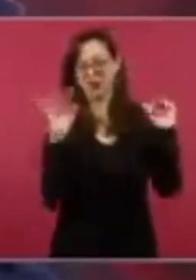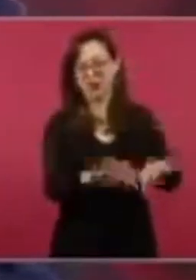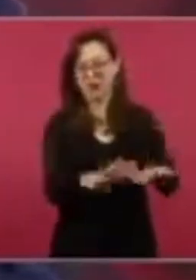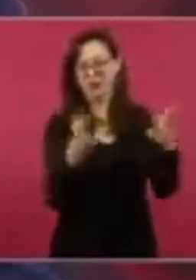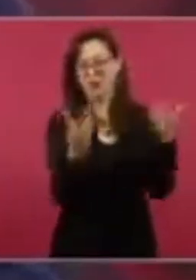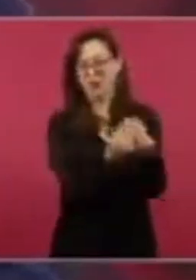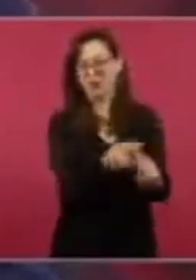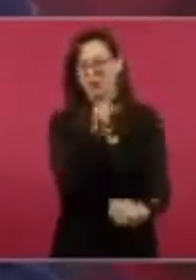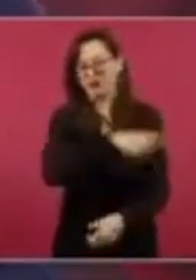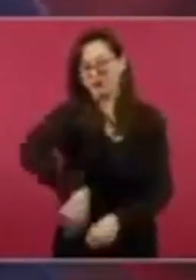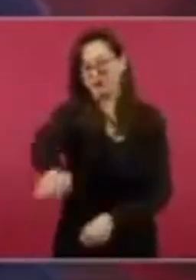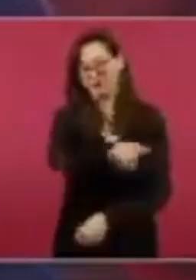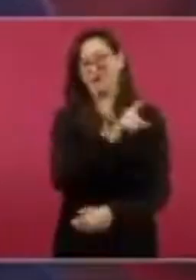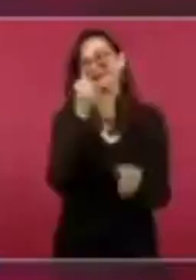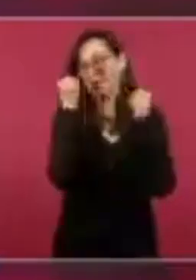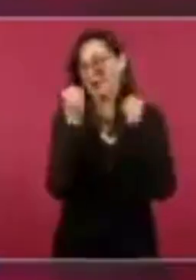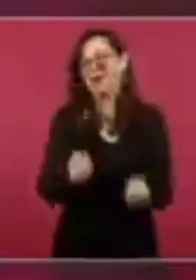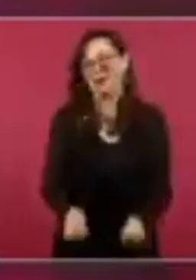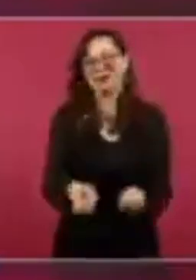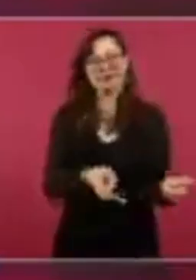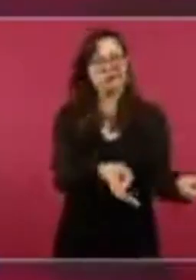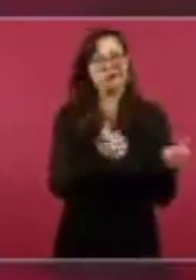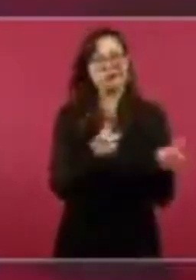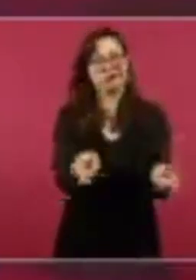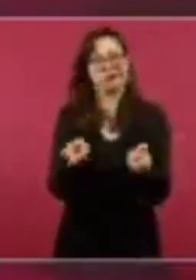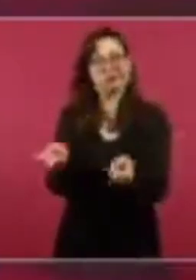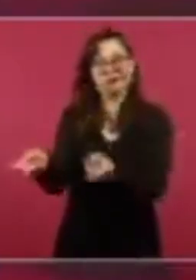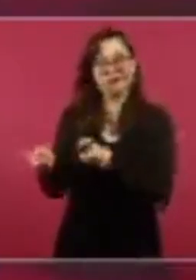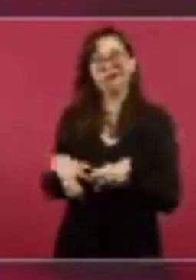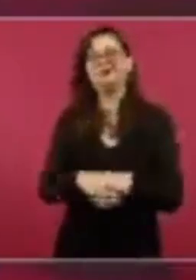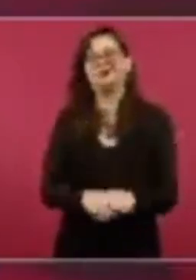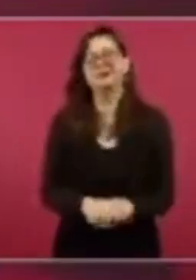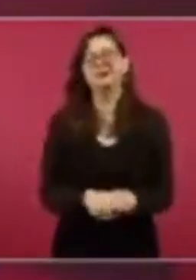pero fue lo único.